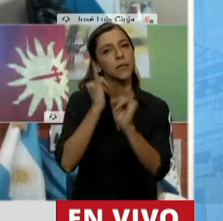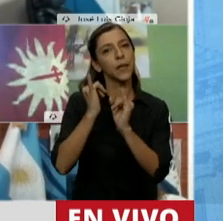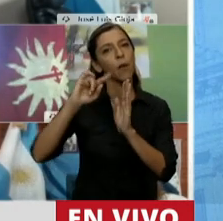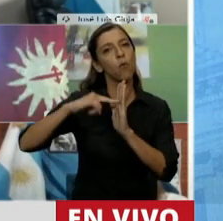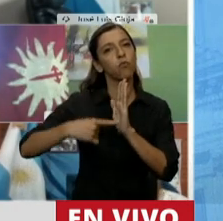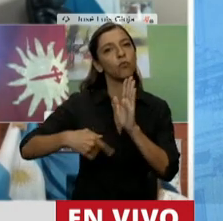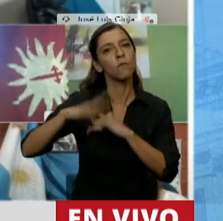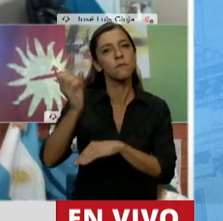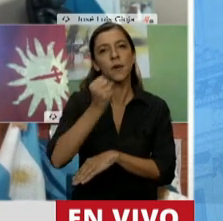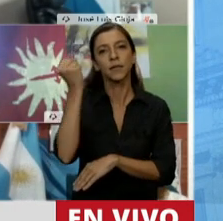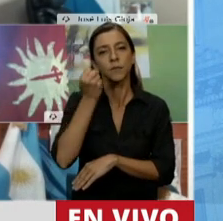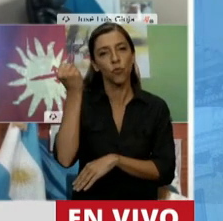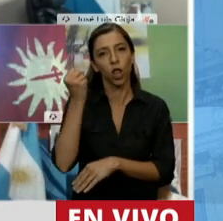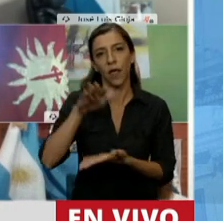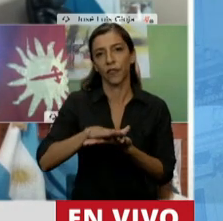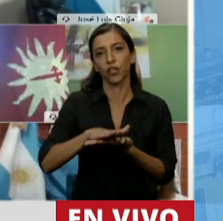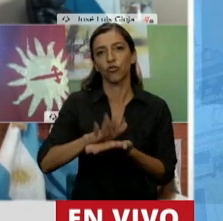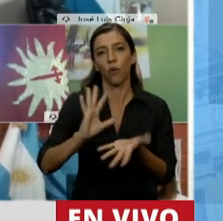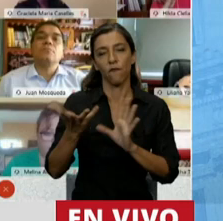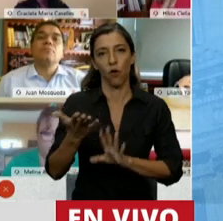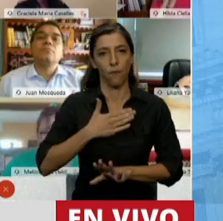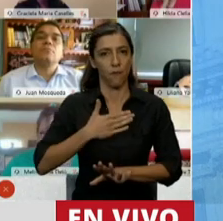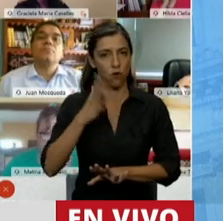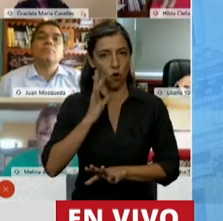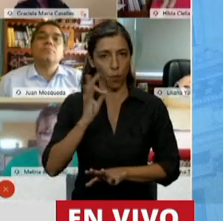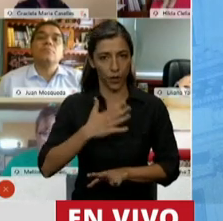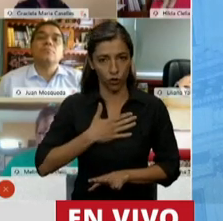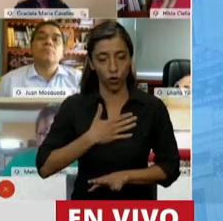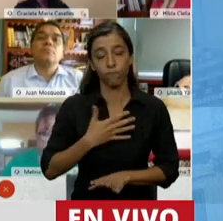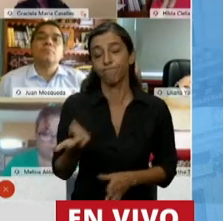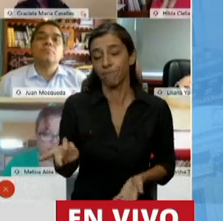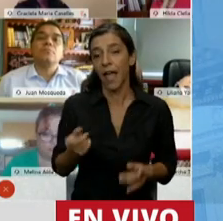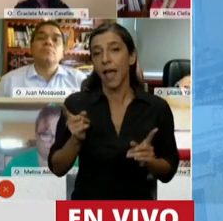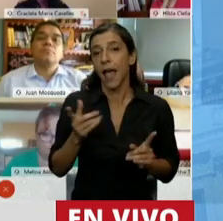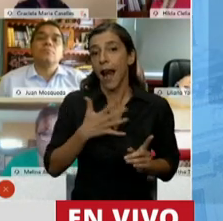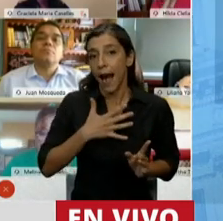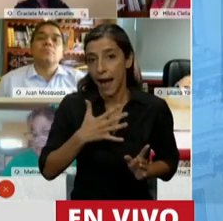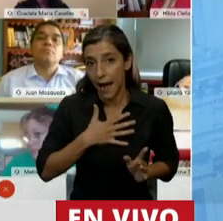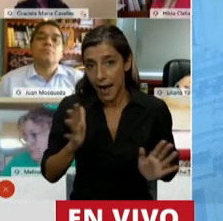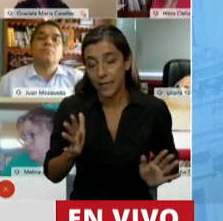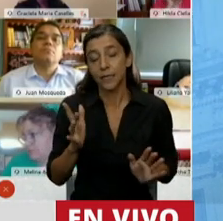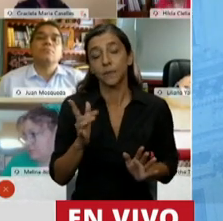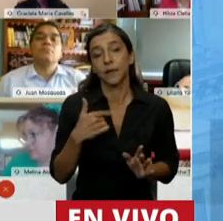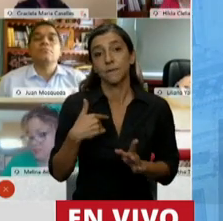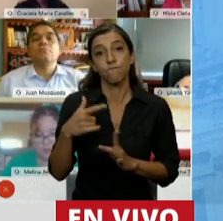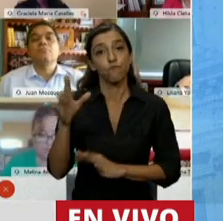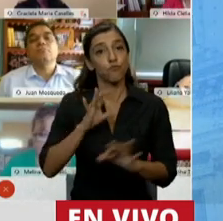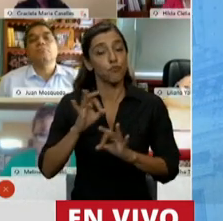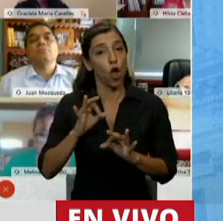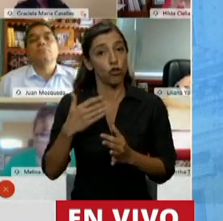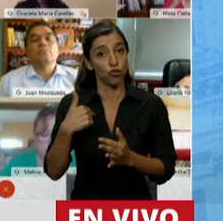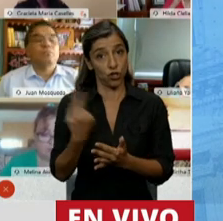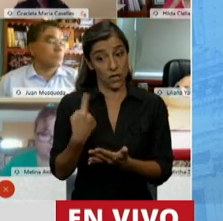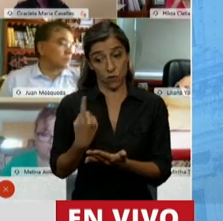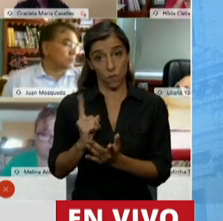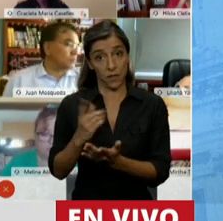determinaron nuestra posición en este tema. Lamento tener que decir también que nuestro proyecto no fue tomado